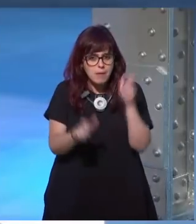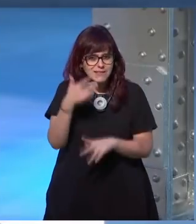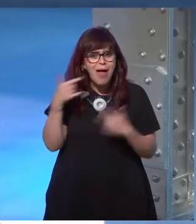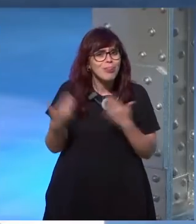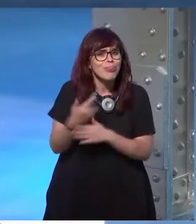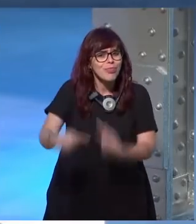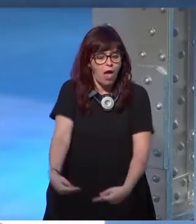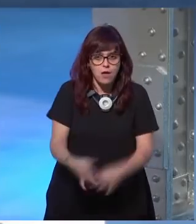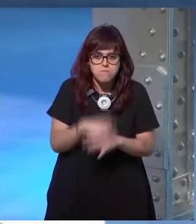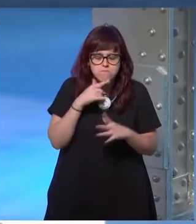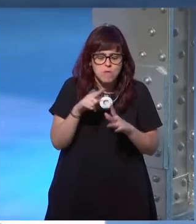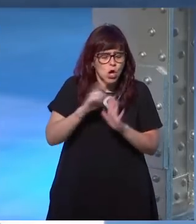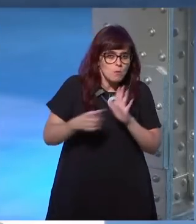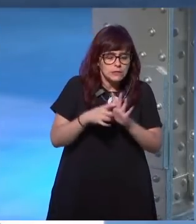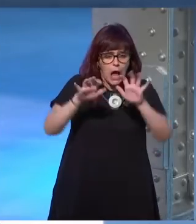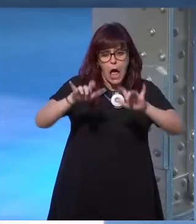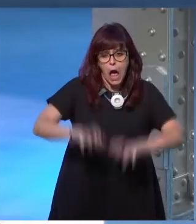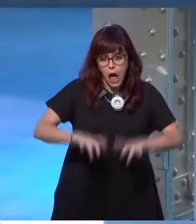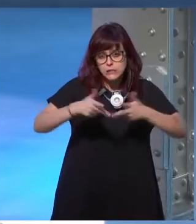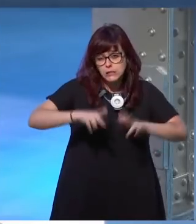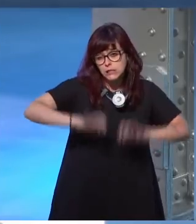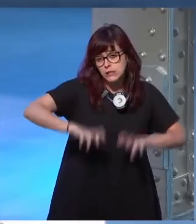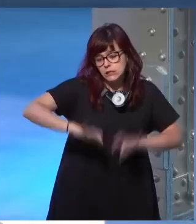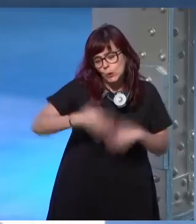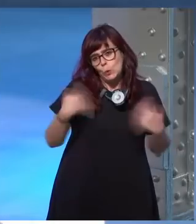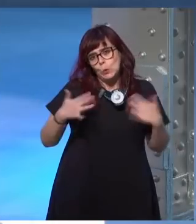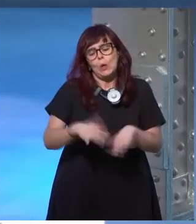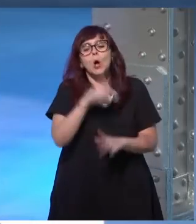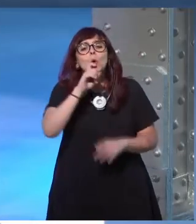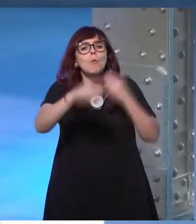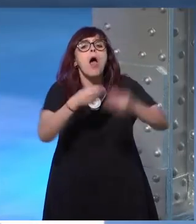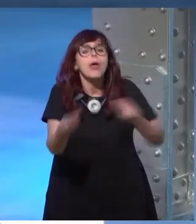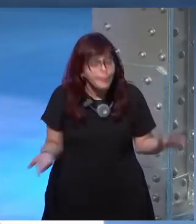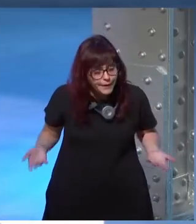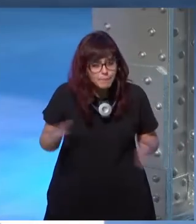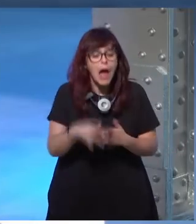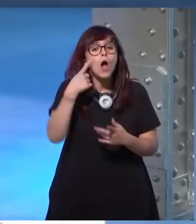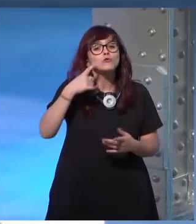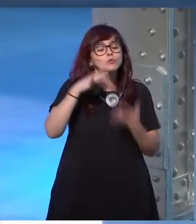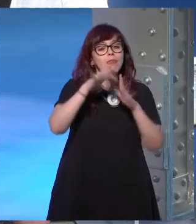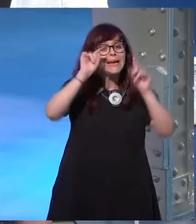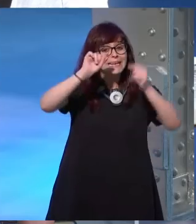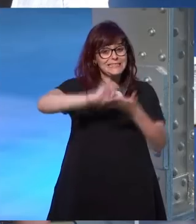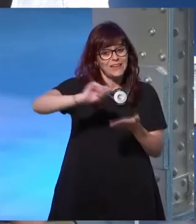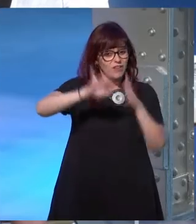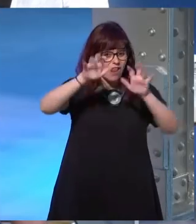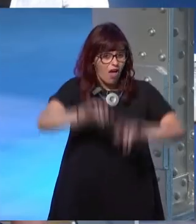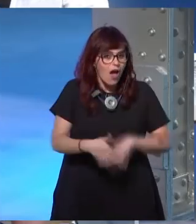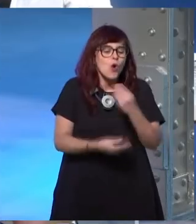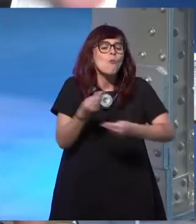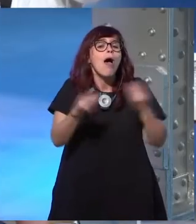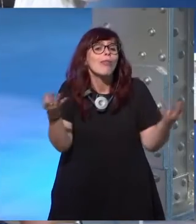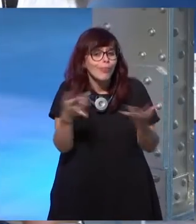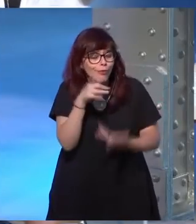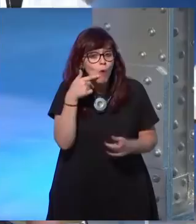día y cosas así ¿no? ¿cómo gestiones? ¿eso cómo lo haces? ¿cuál es tu hábito de escritura? ¿cómo puedes hacer